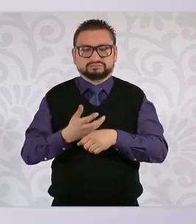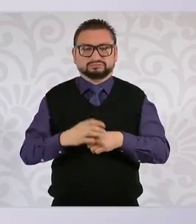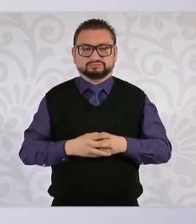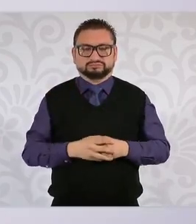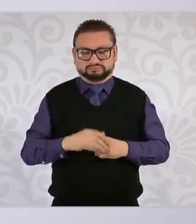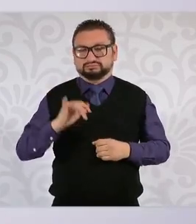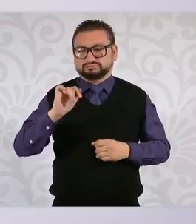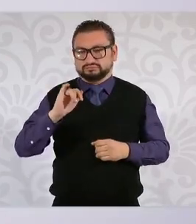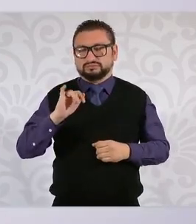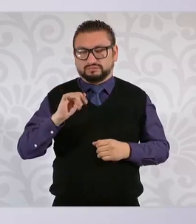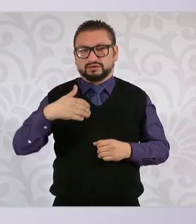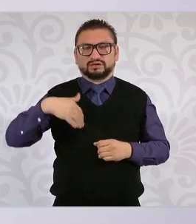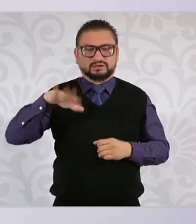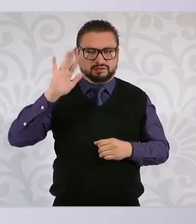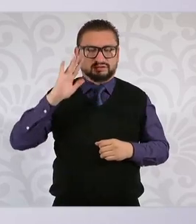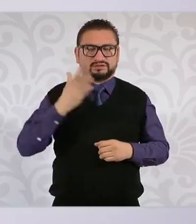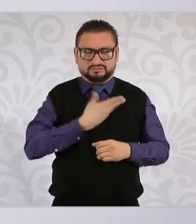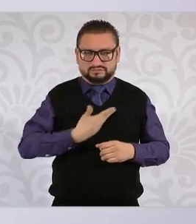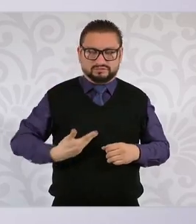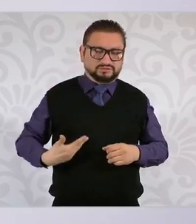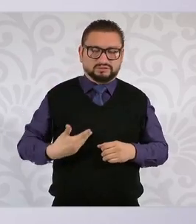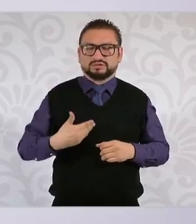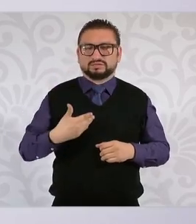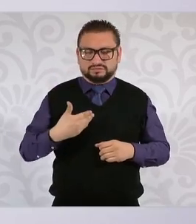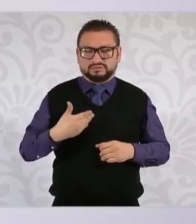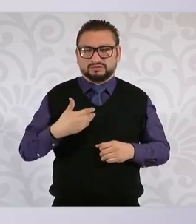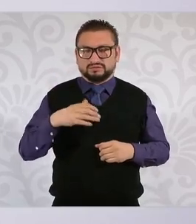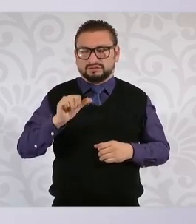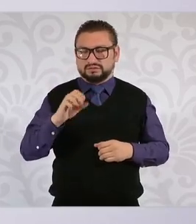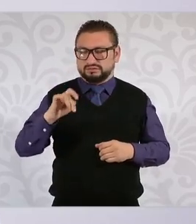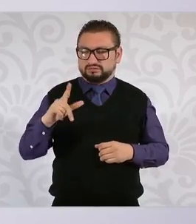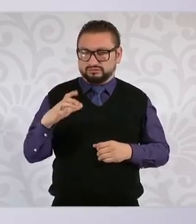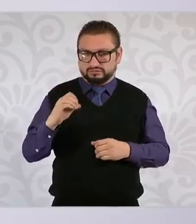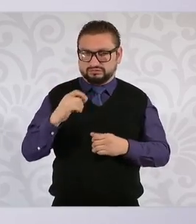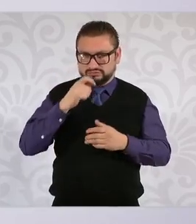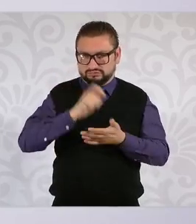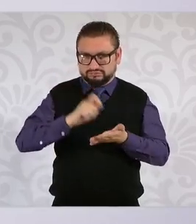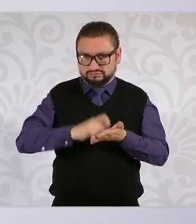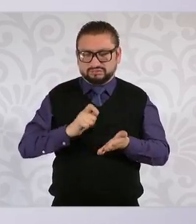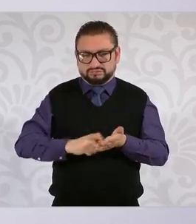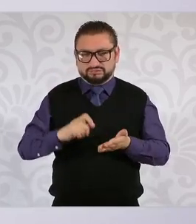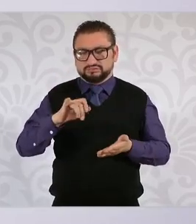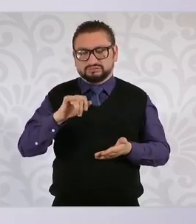su momento lo hizo el presidente López Obrador por escrito y es